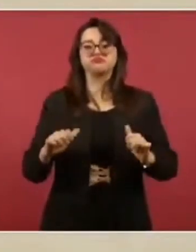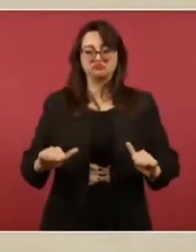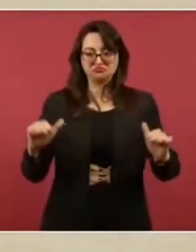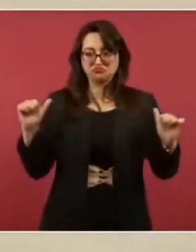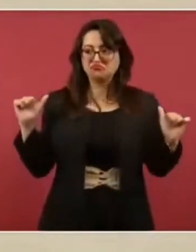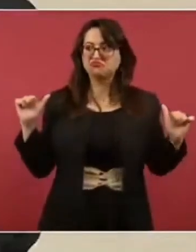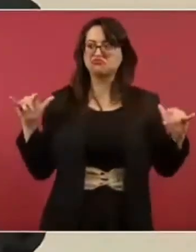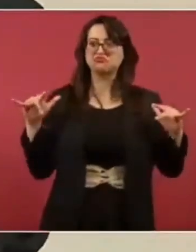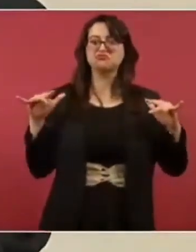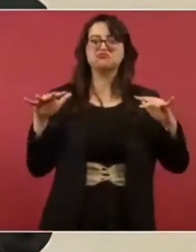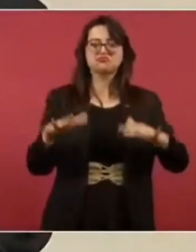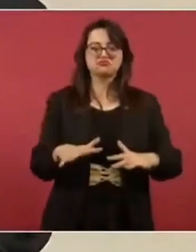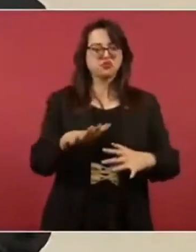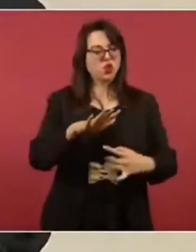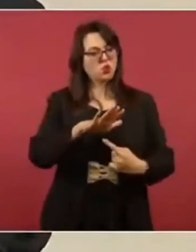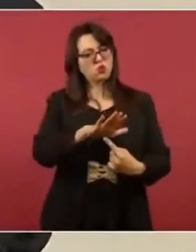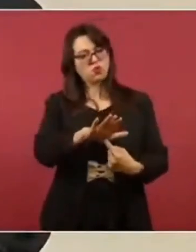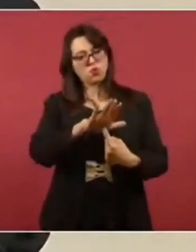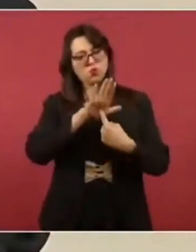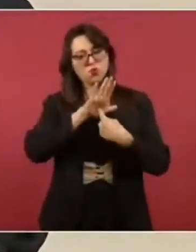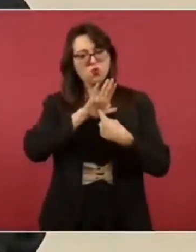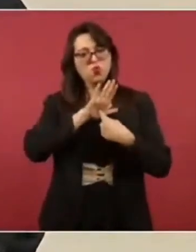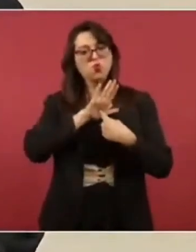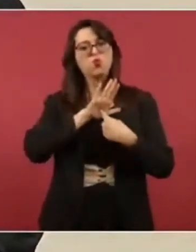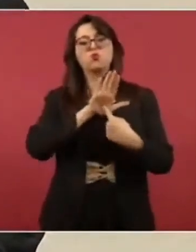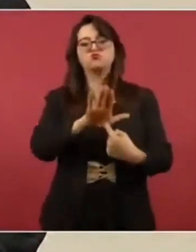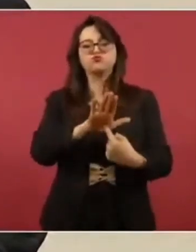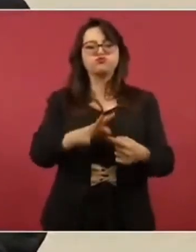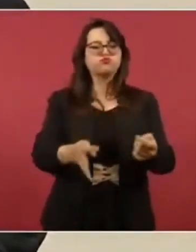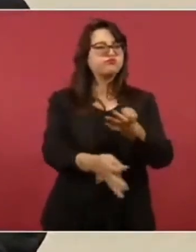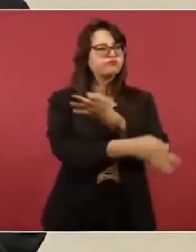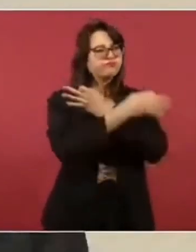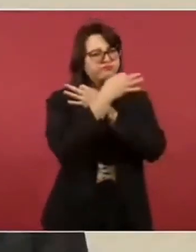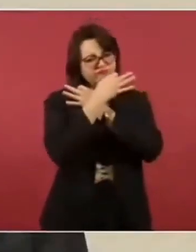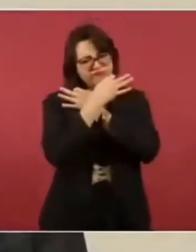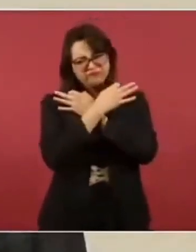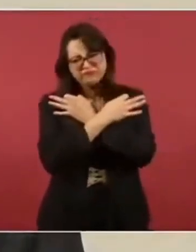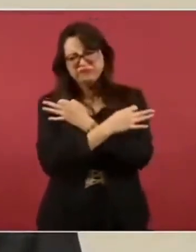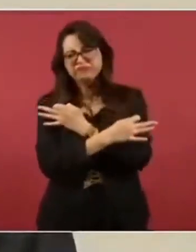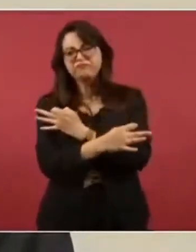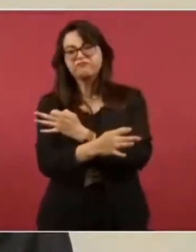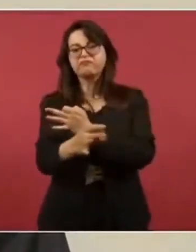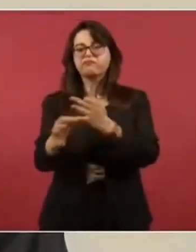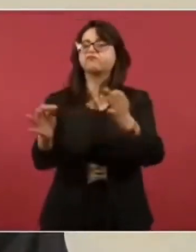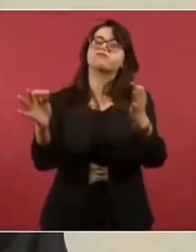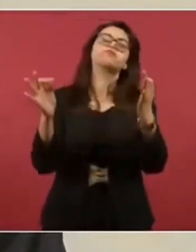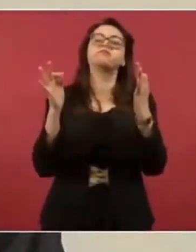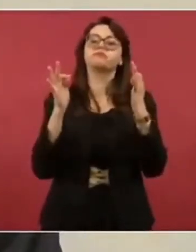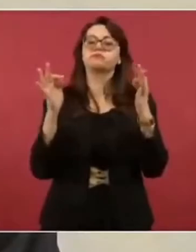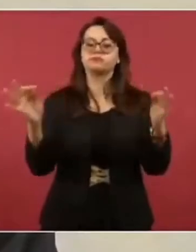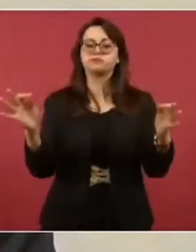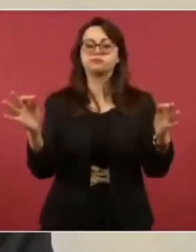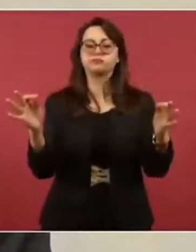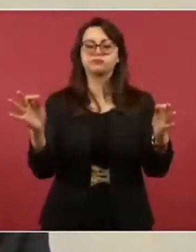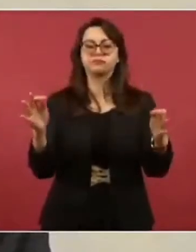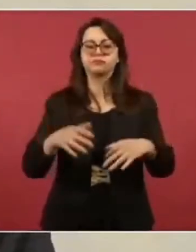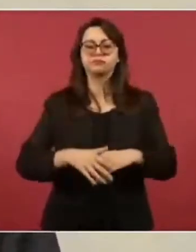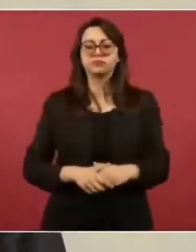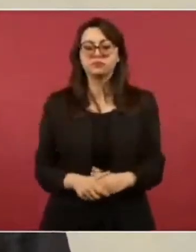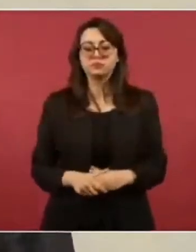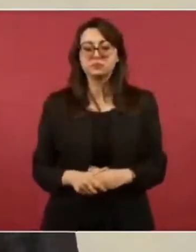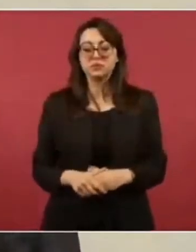exclamamos a los cuatro vientos. Nada de